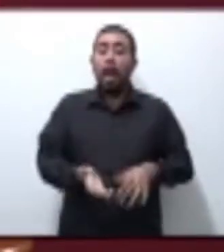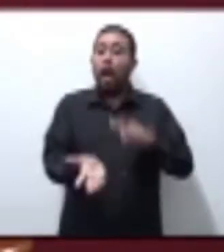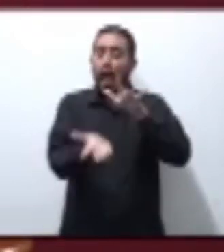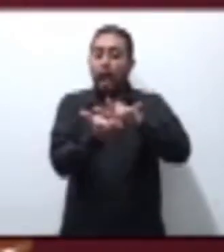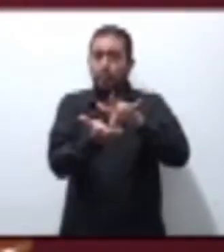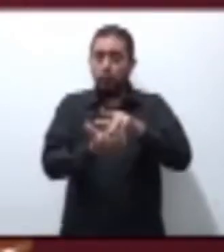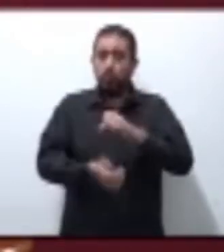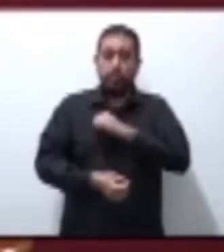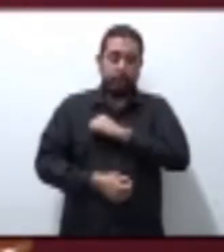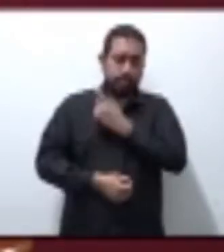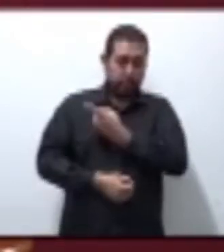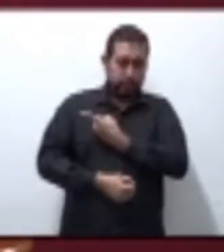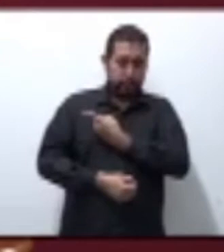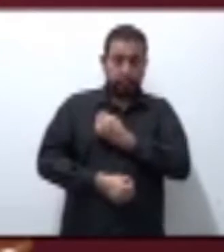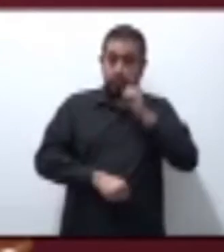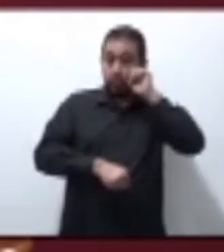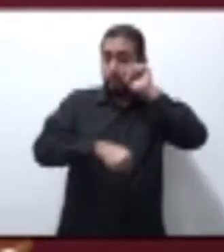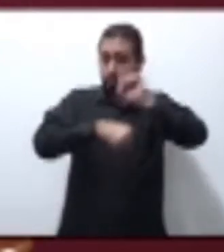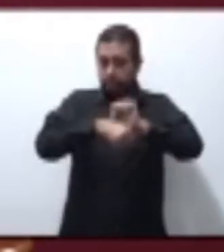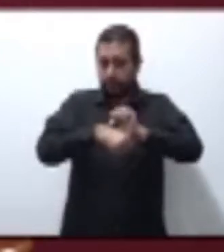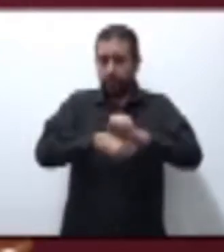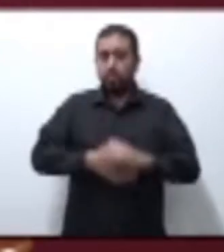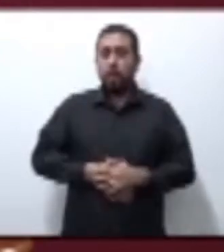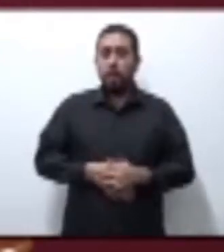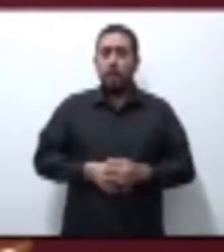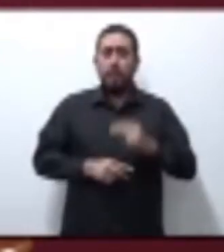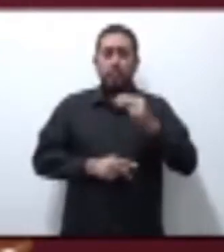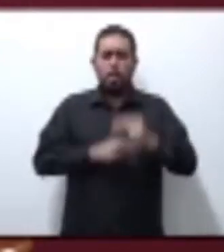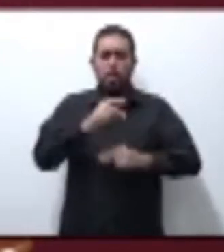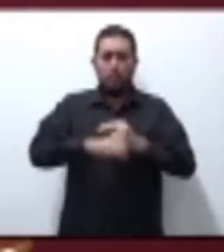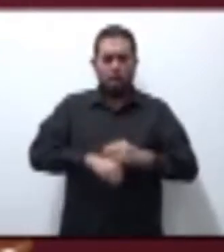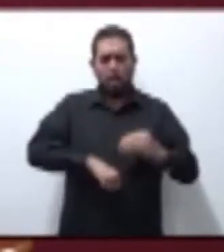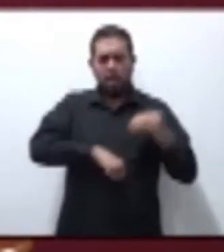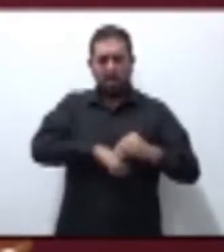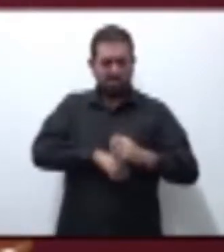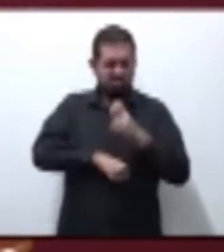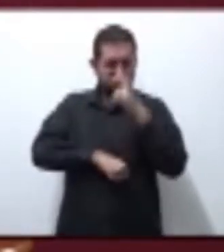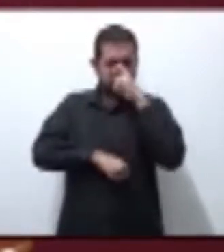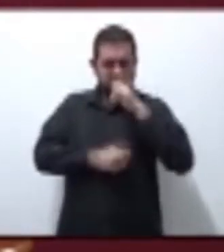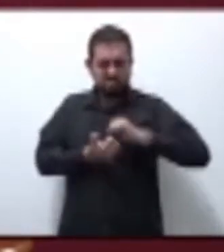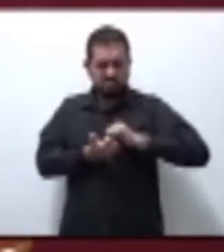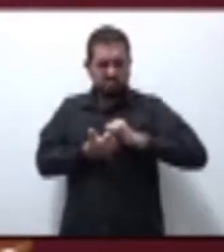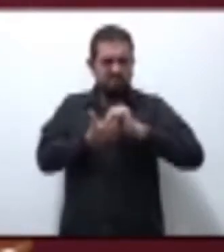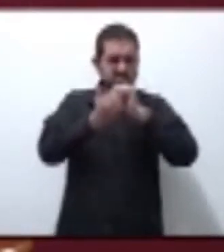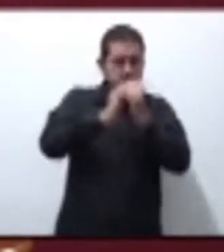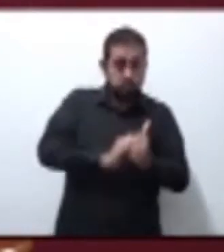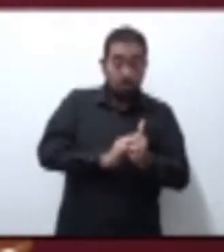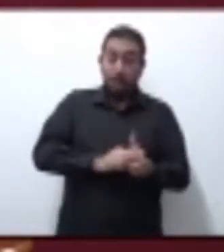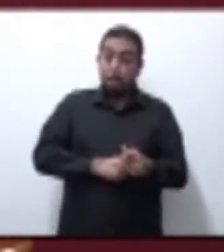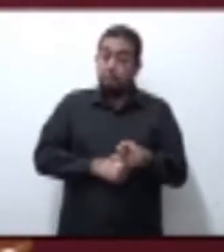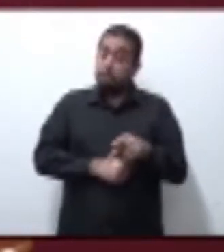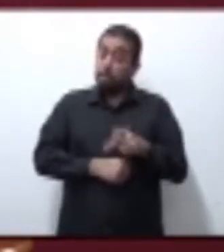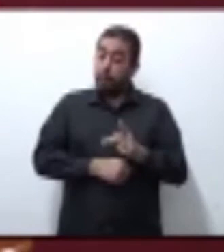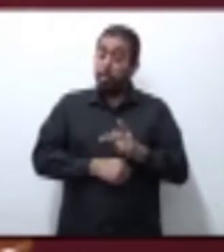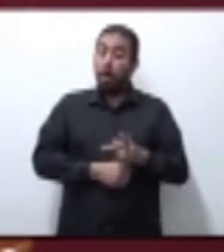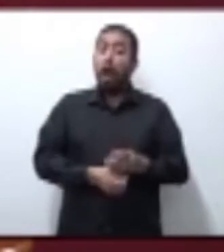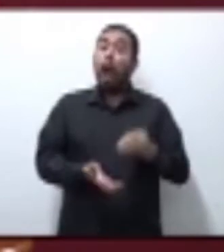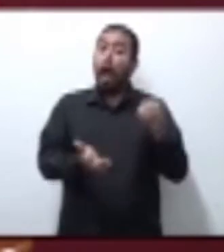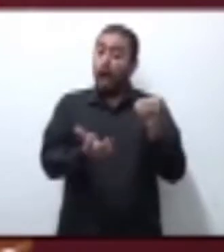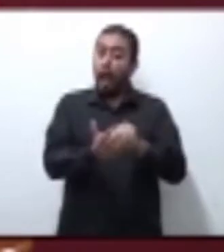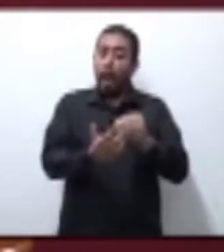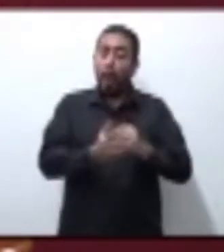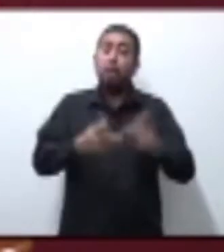Se han ido endureciendo los procesos. Sin embargo, el número